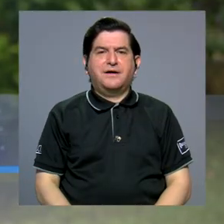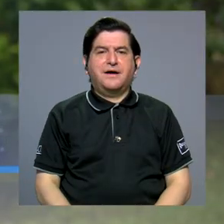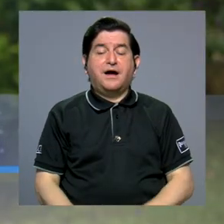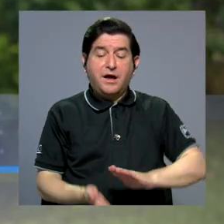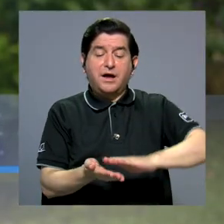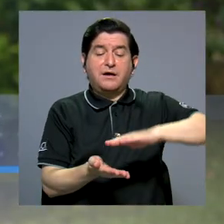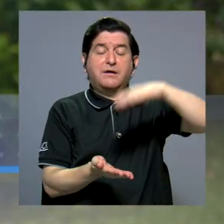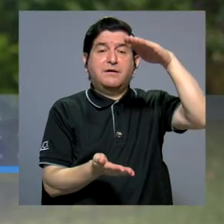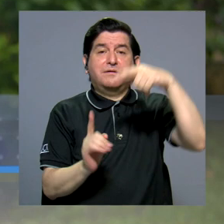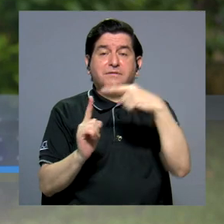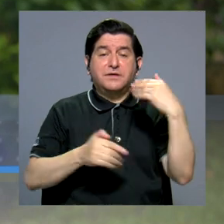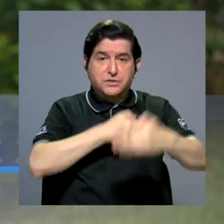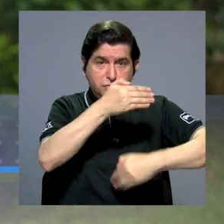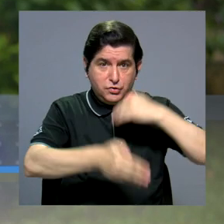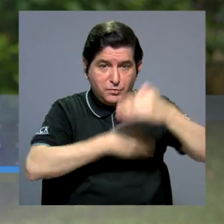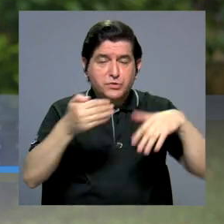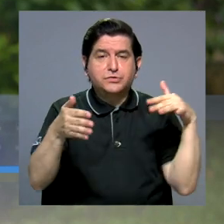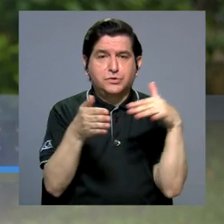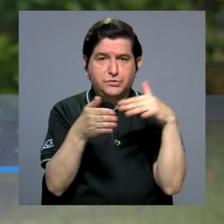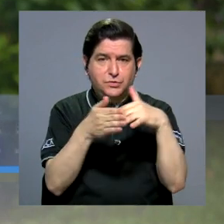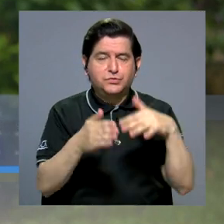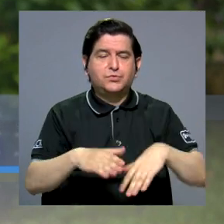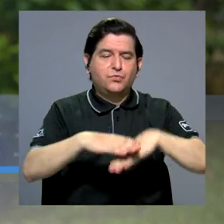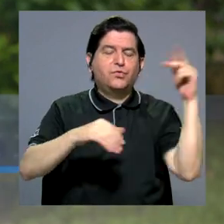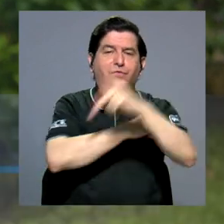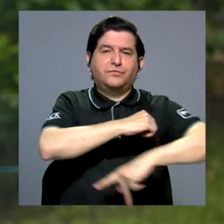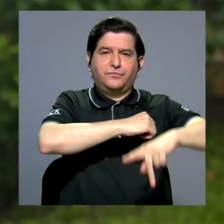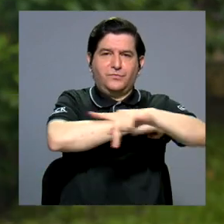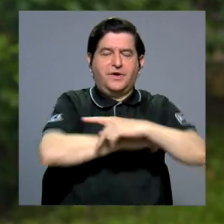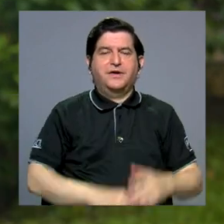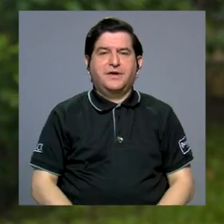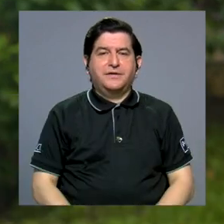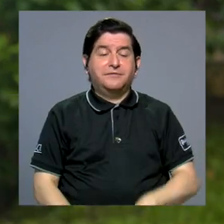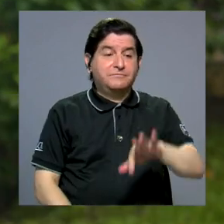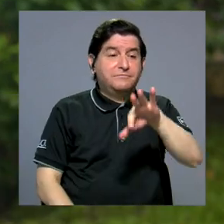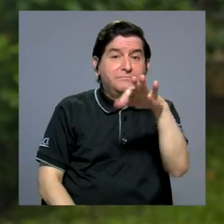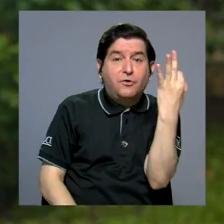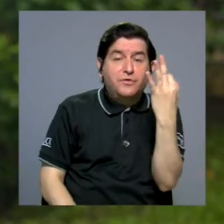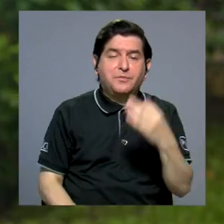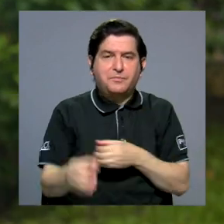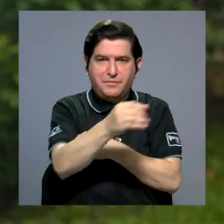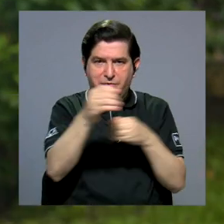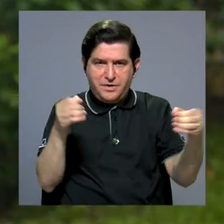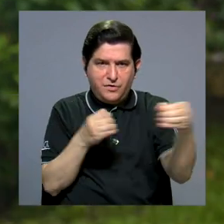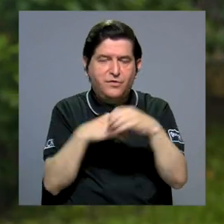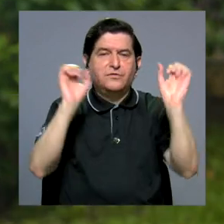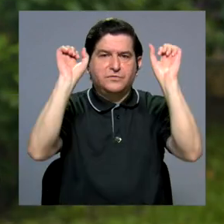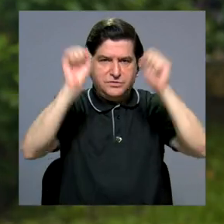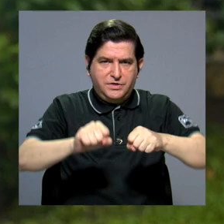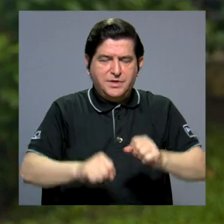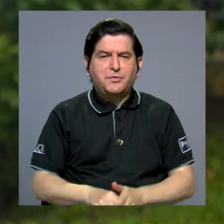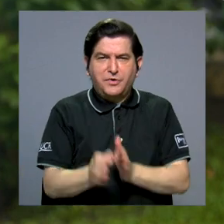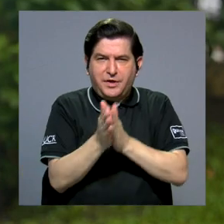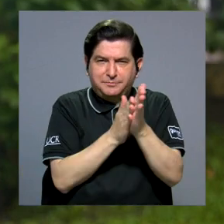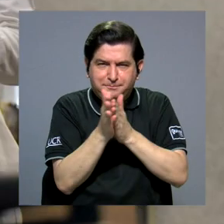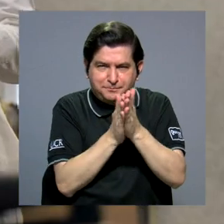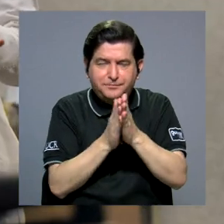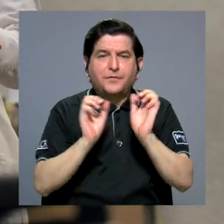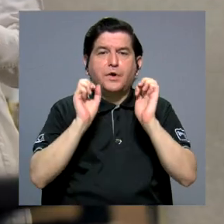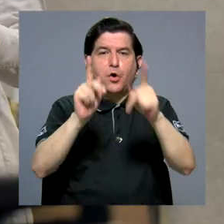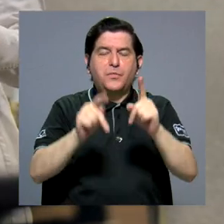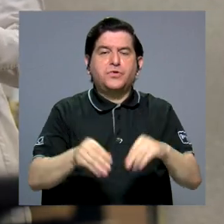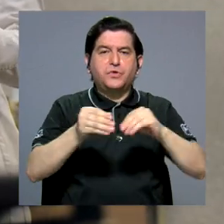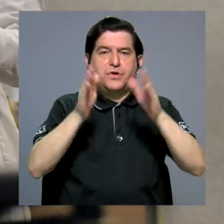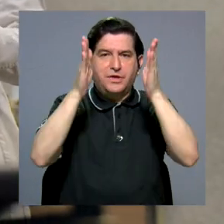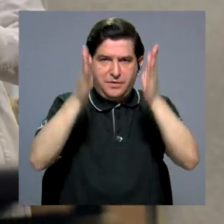vea presentada a partir de los procesos de estudio en el extranjero. Esa es una de las formas en las que la oficina ha podido maximizar la